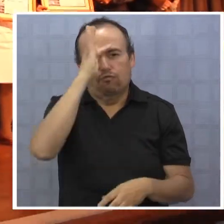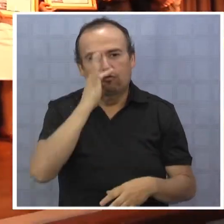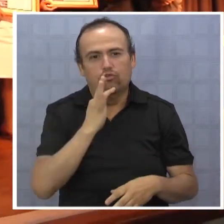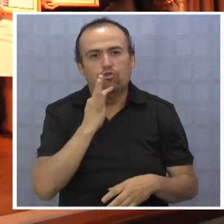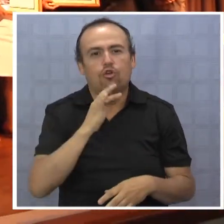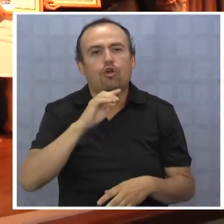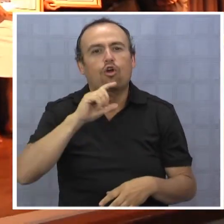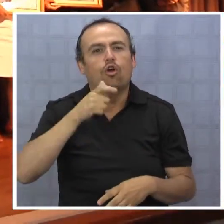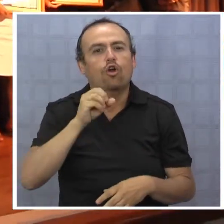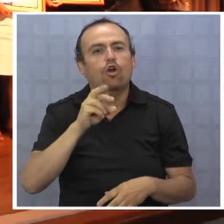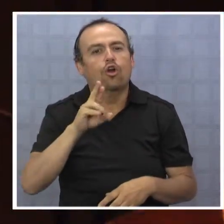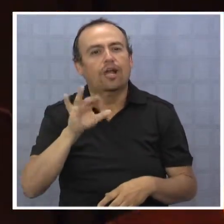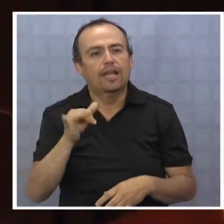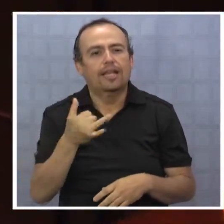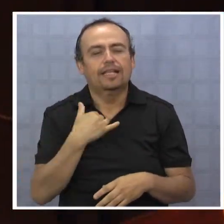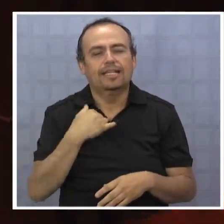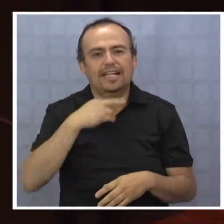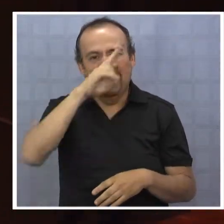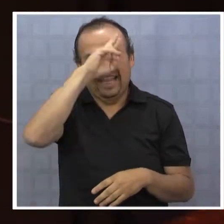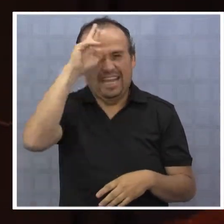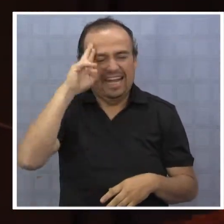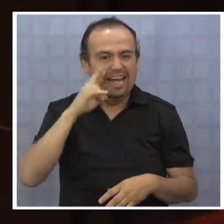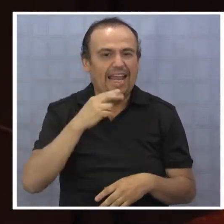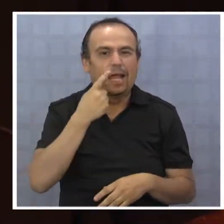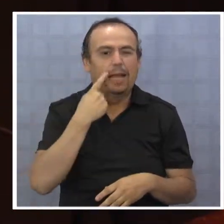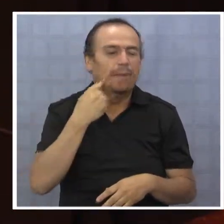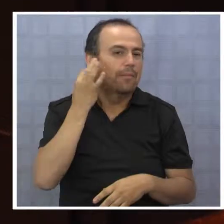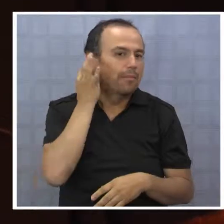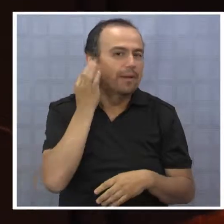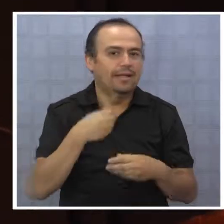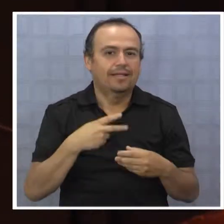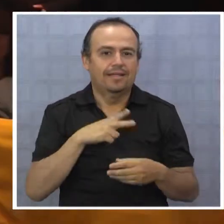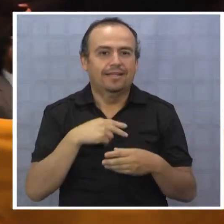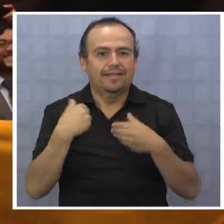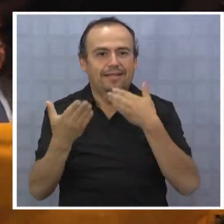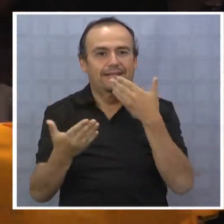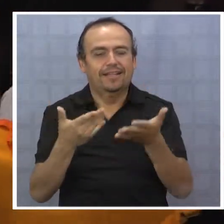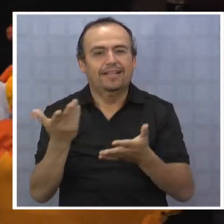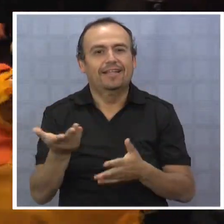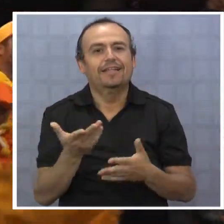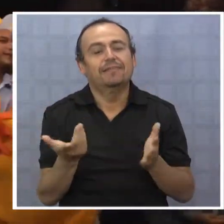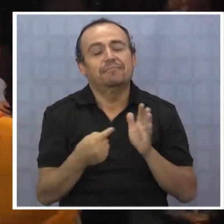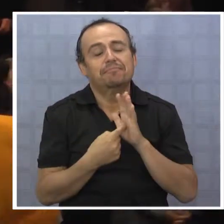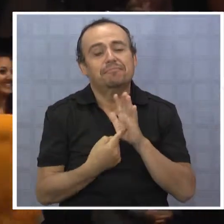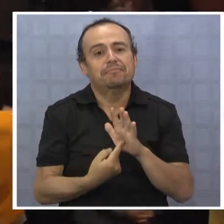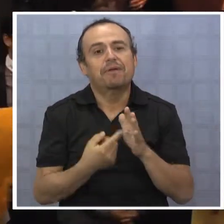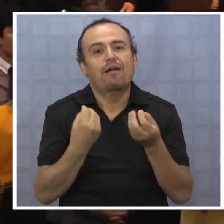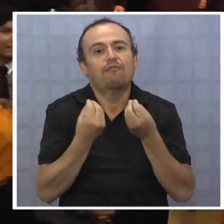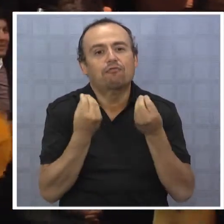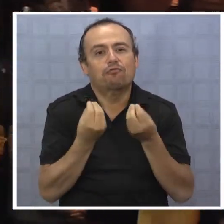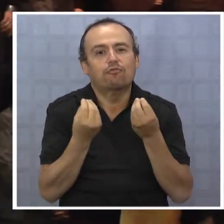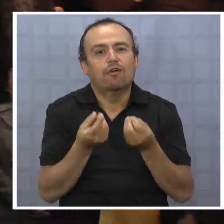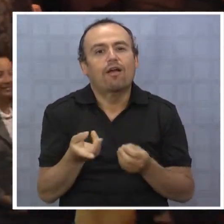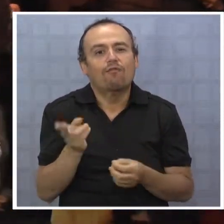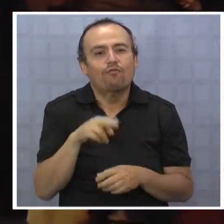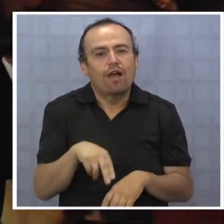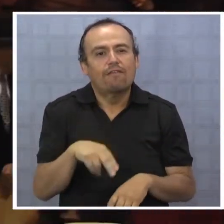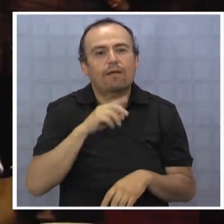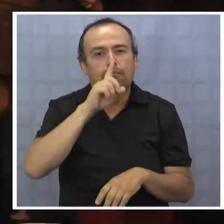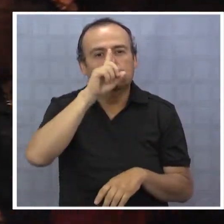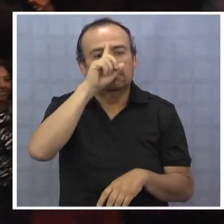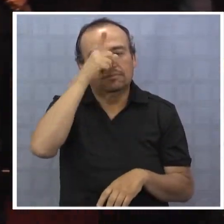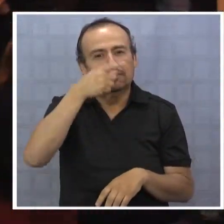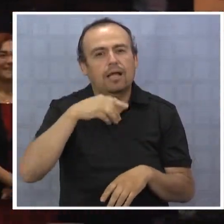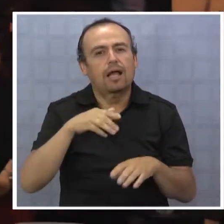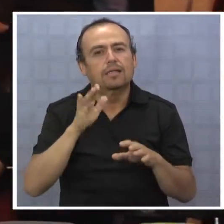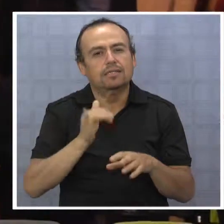coronarán a sus reyes y con ello pondrán fin a las actividades que dicho sea de paso, según señalaron, han servido para volver a las tradiciones